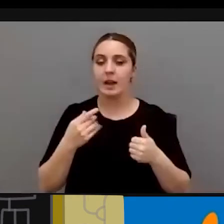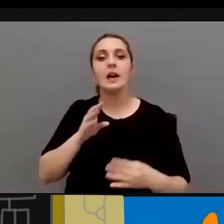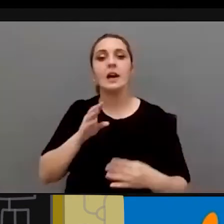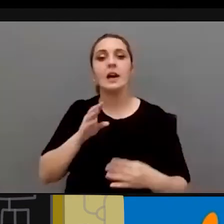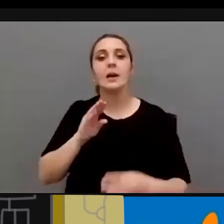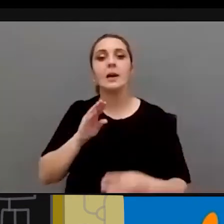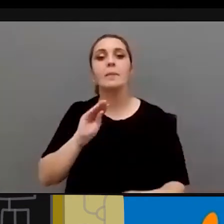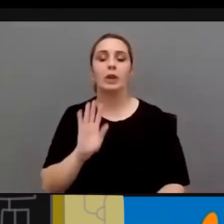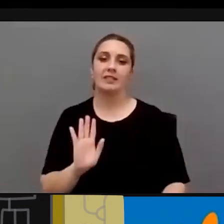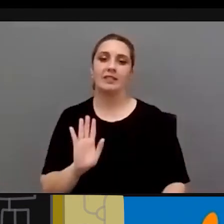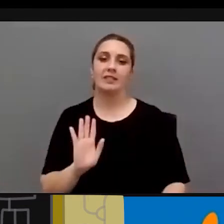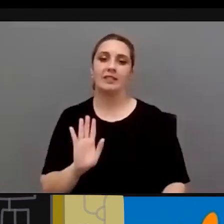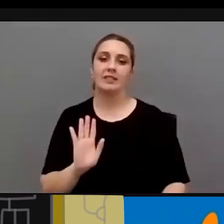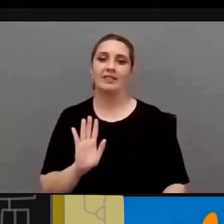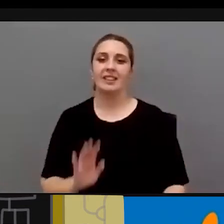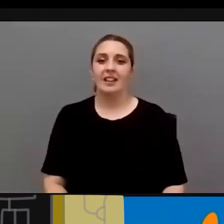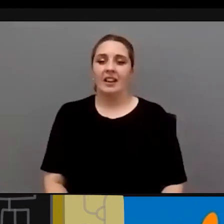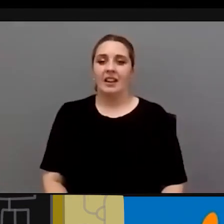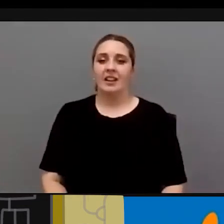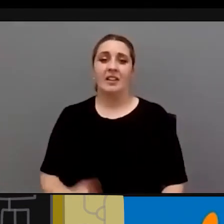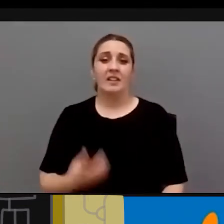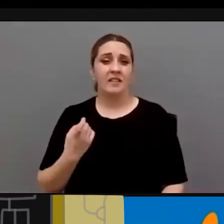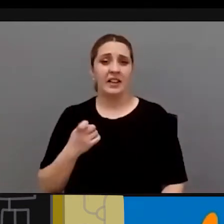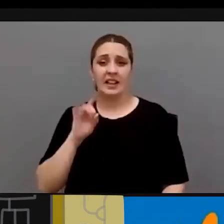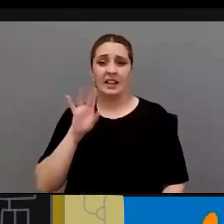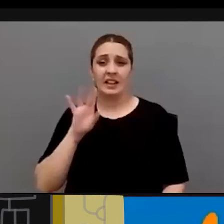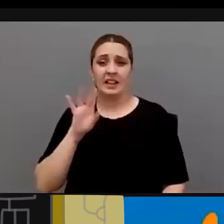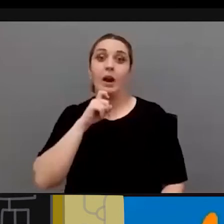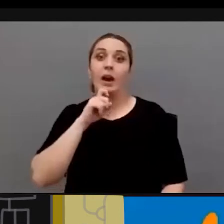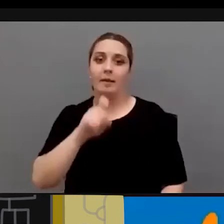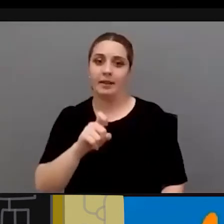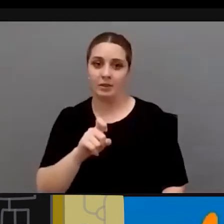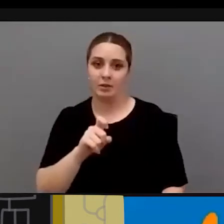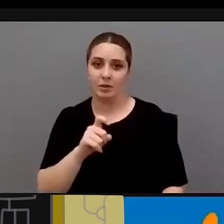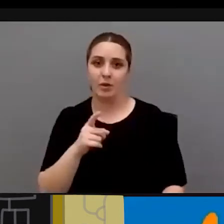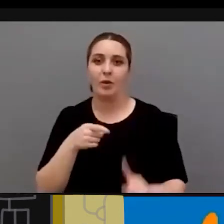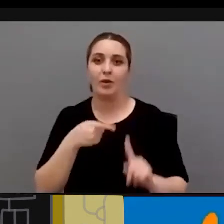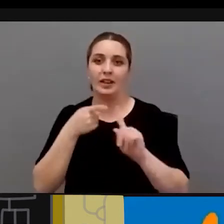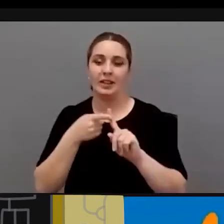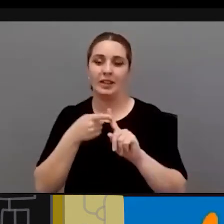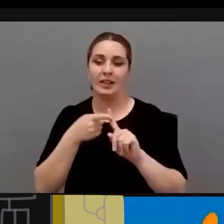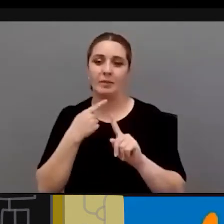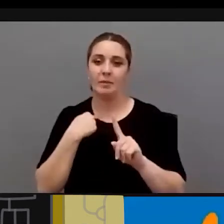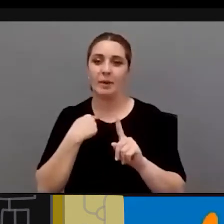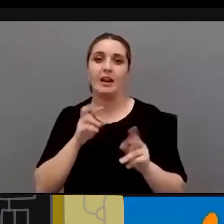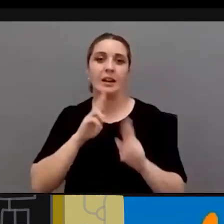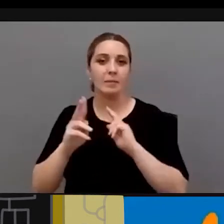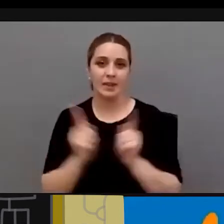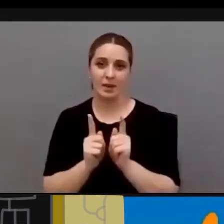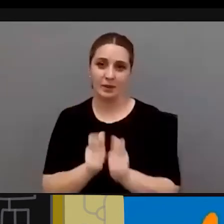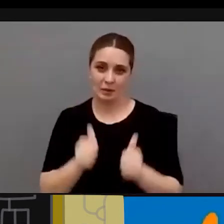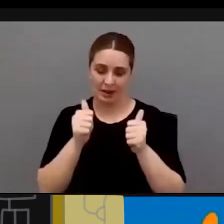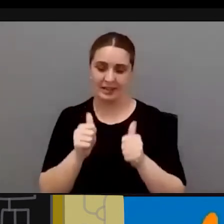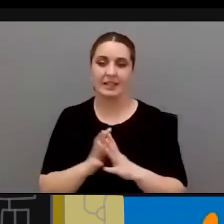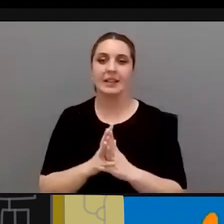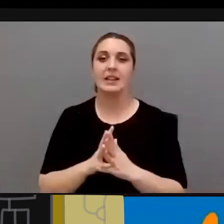mejor dicho pero me gustaría introducirlo nos quedan 15 minutos os aviso porque para pediros un poco más de cortedad en las respuestas por ejemplo